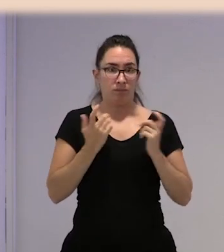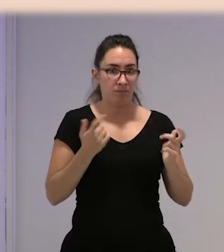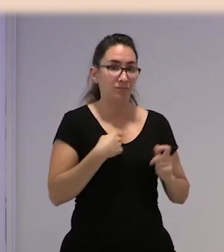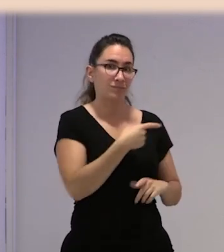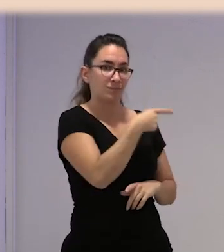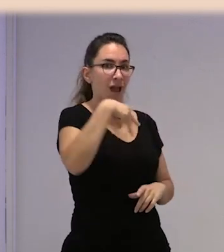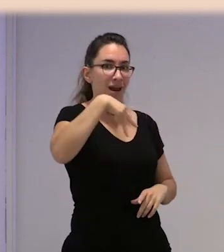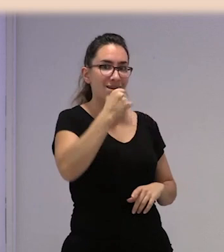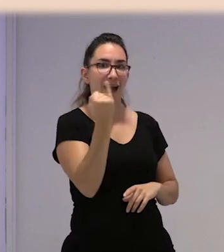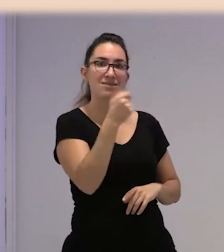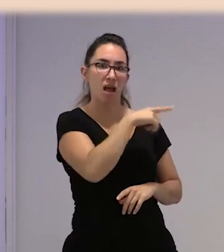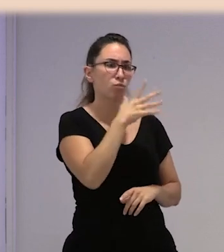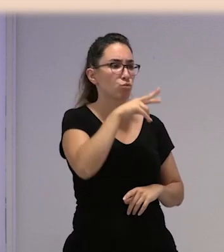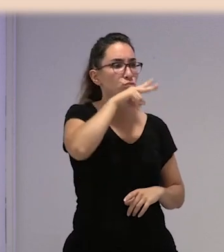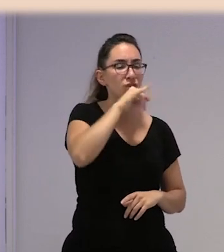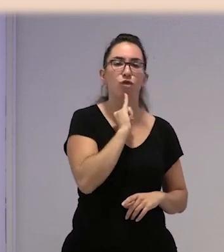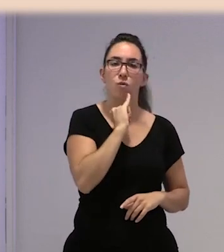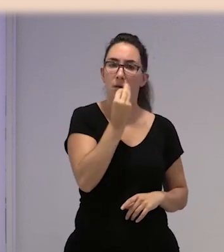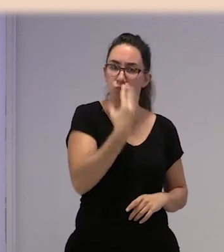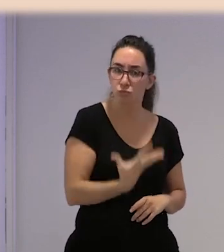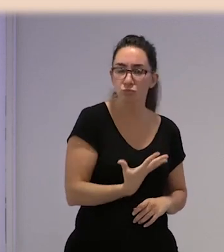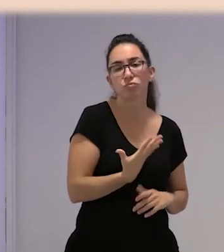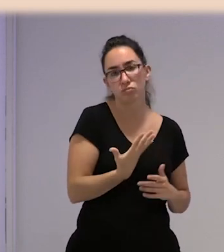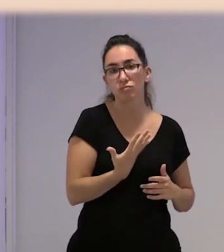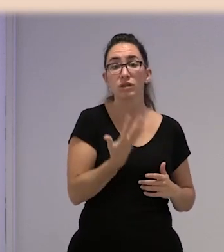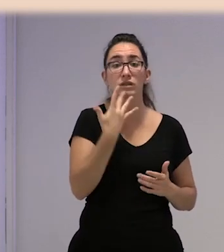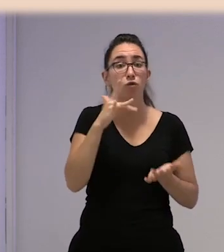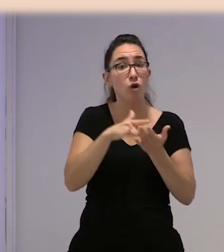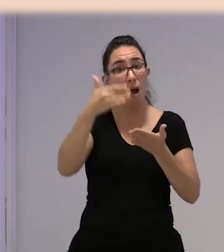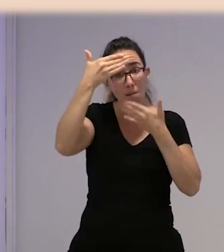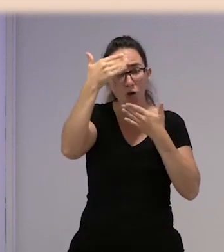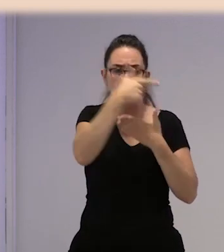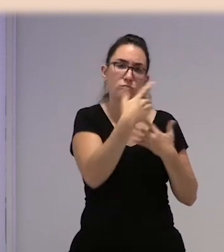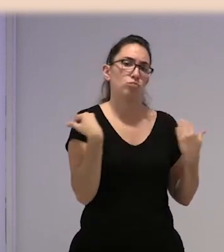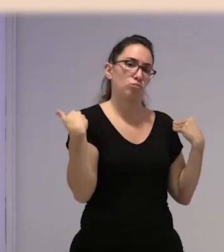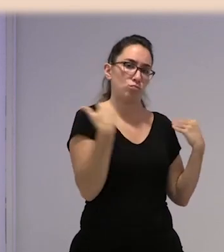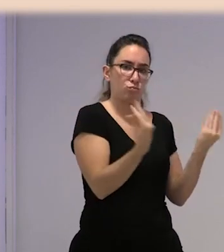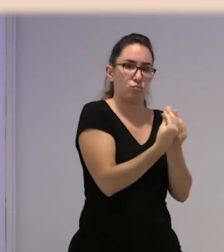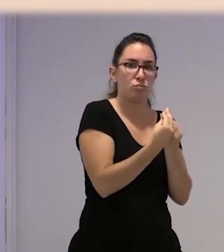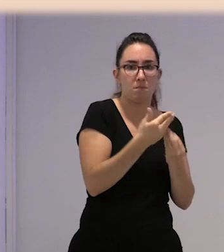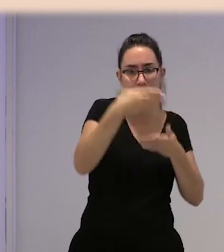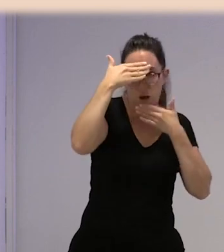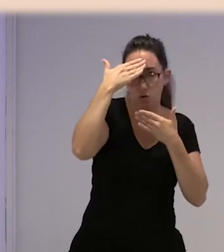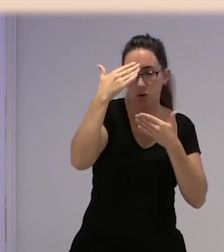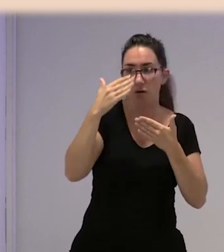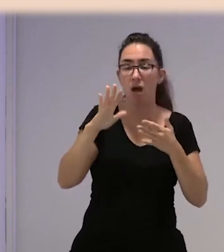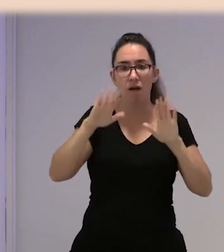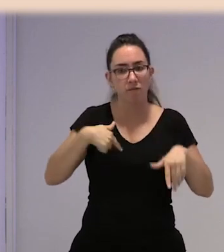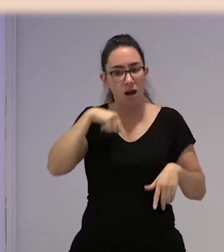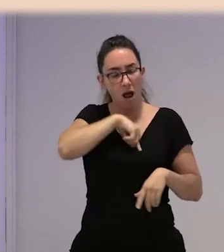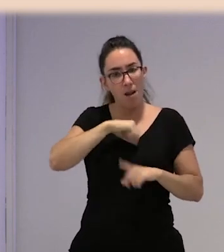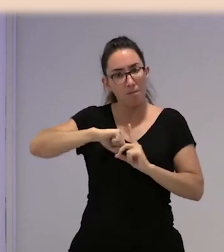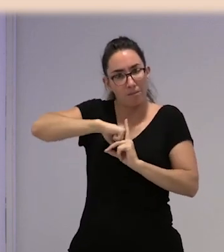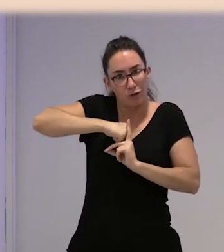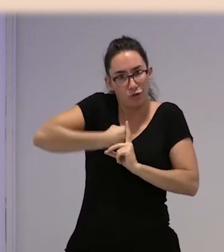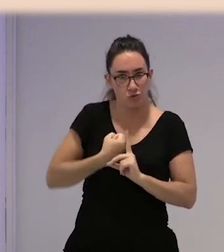pues que hablaba el idioma y demás, pues cuando venían las marroquíes las ponían con las marroquíes. Pero es una presión enorme y